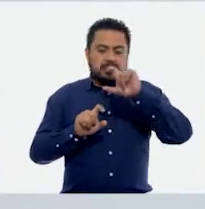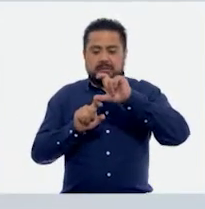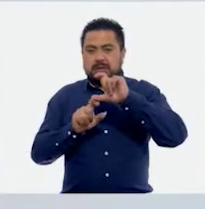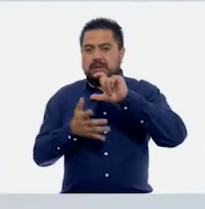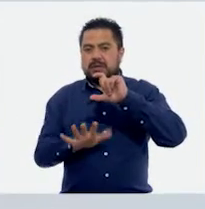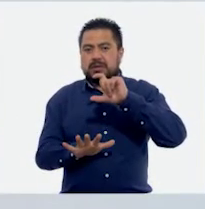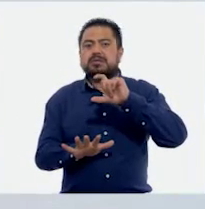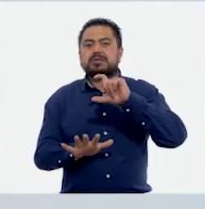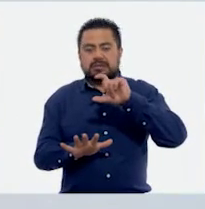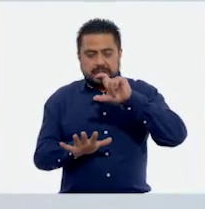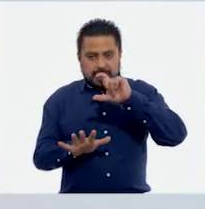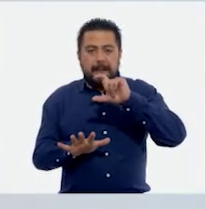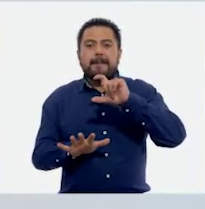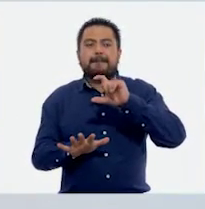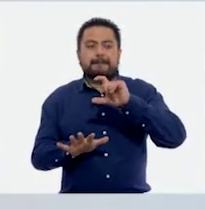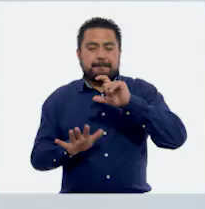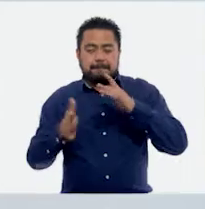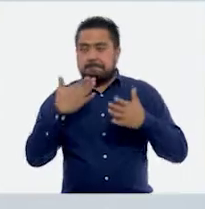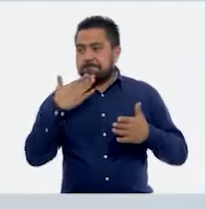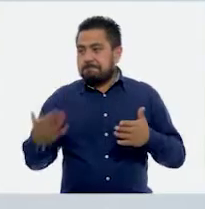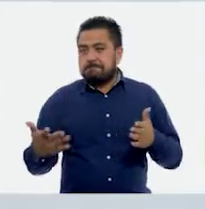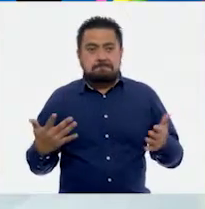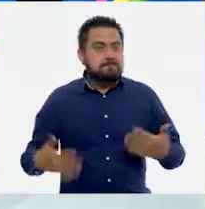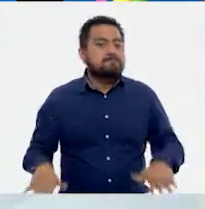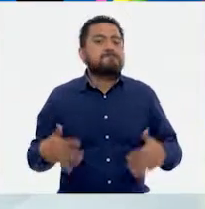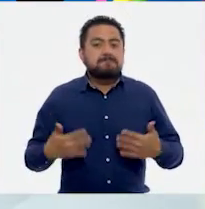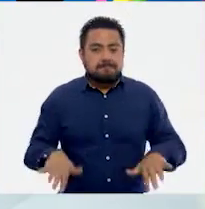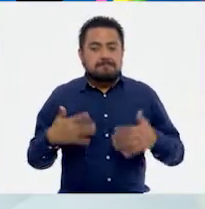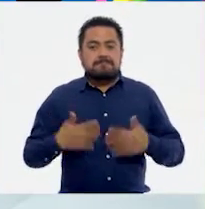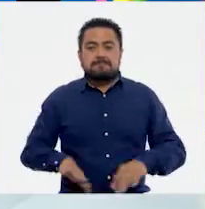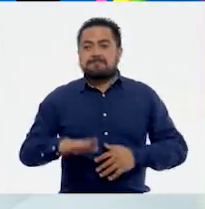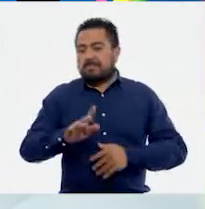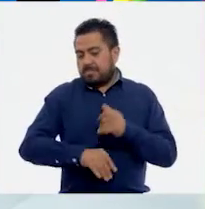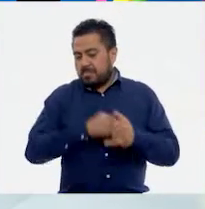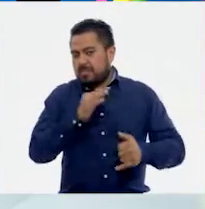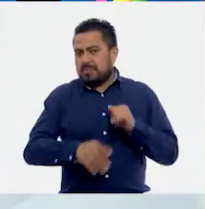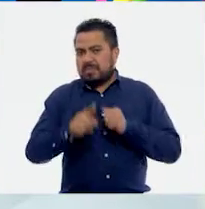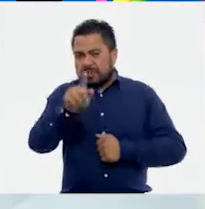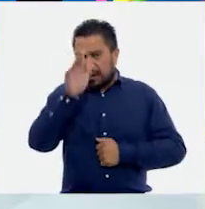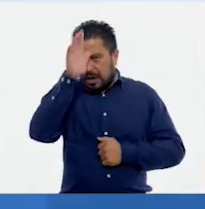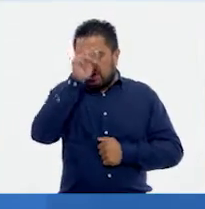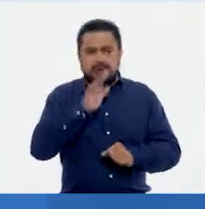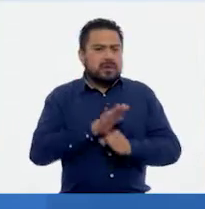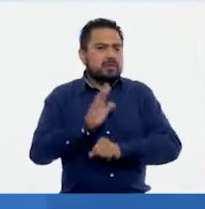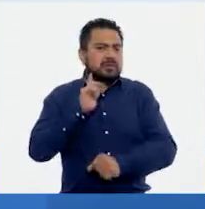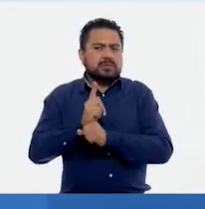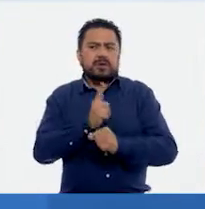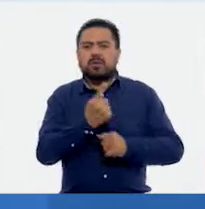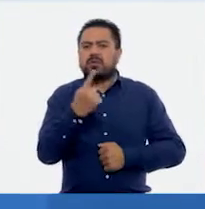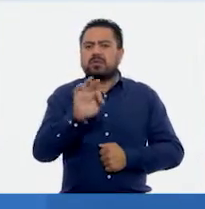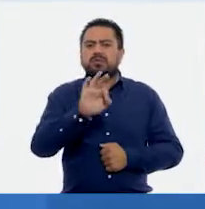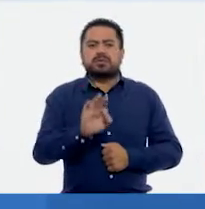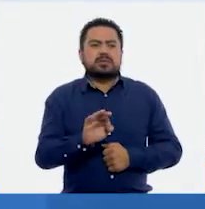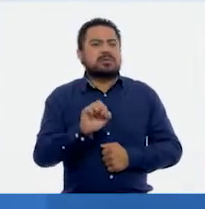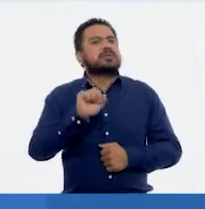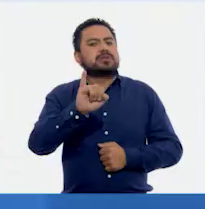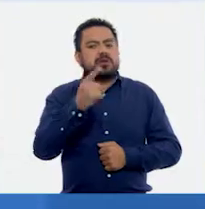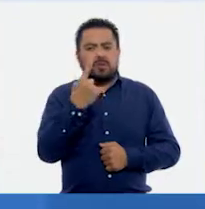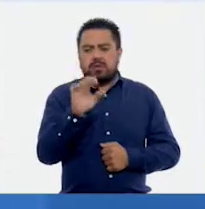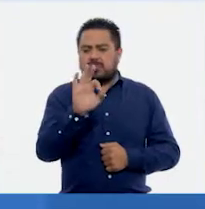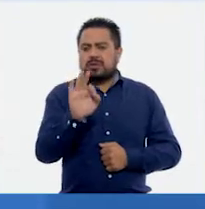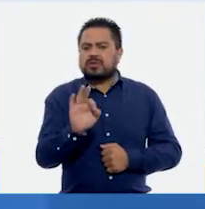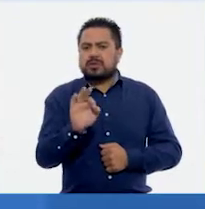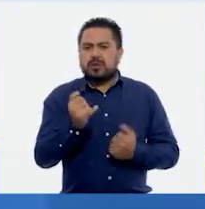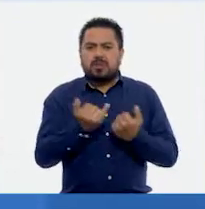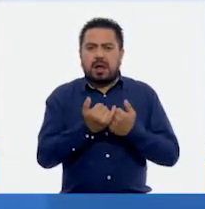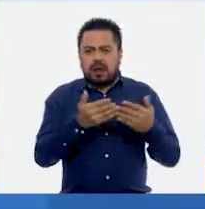que es un décimo. Muy bien. Y por último, ¿te acuerdas que vimos el del 1%? Sí, el del 1%